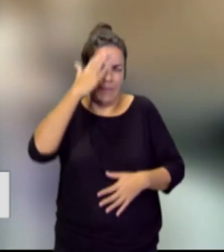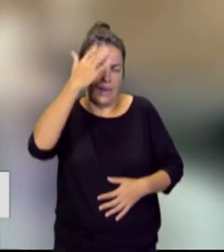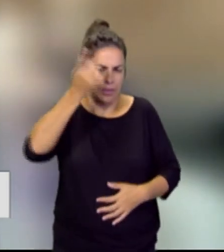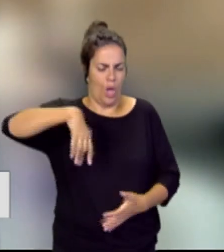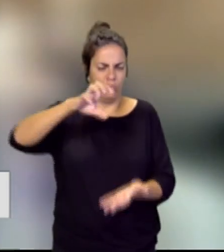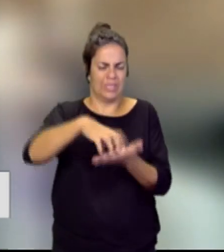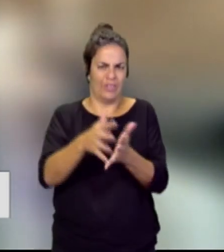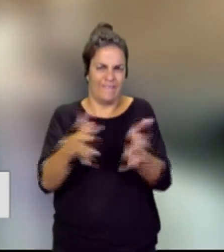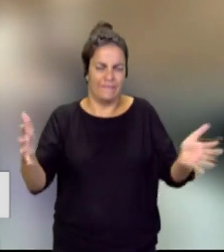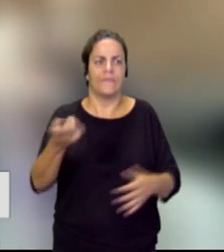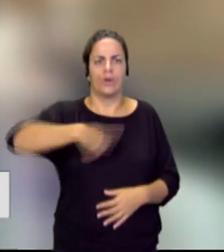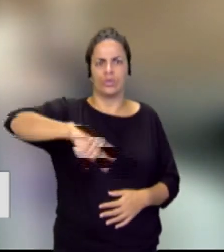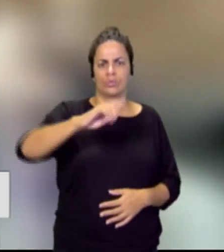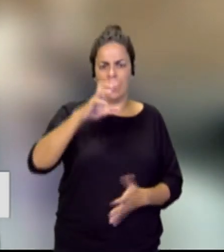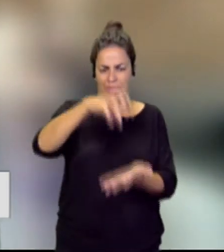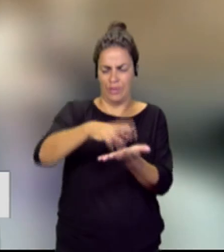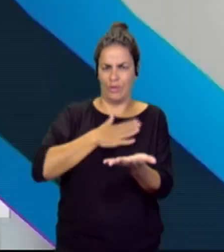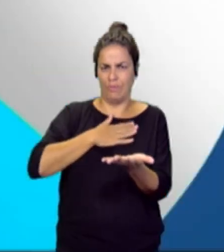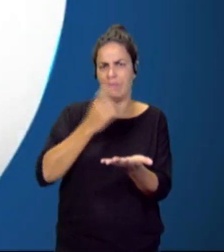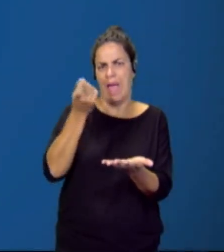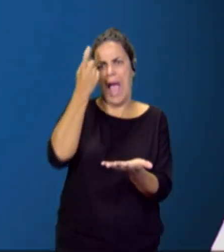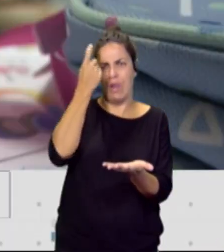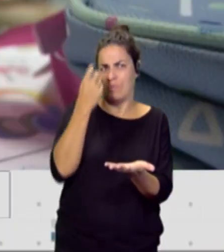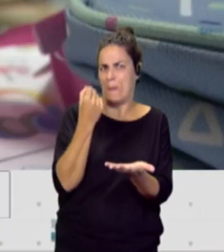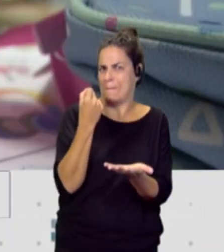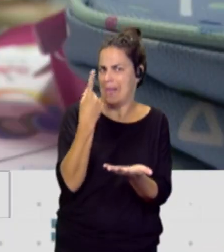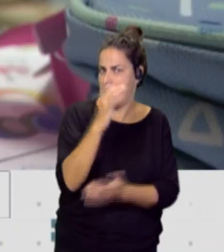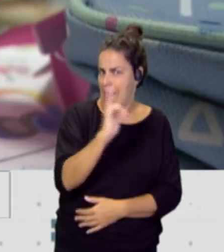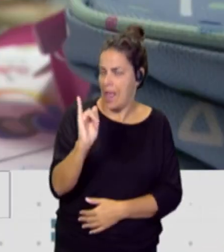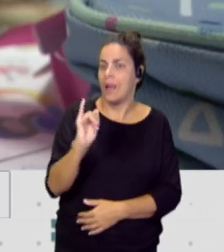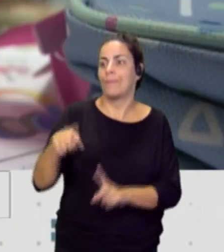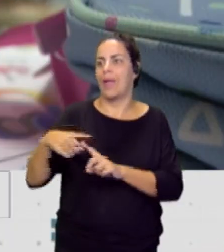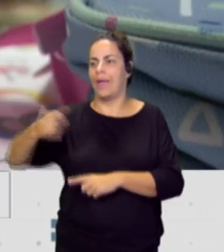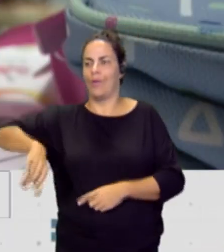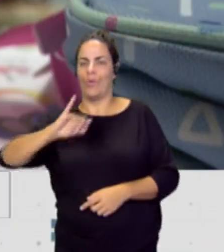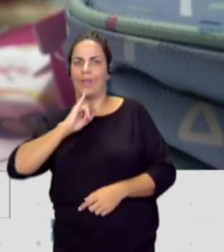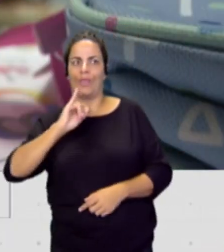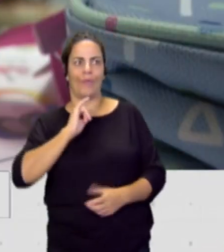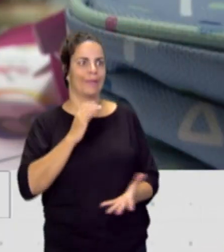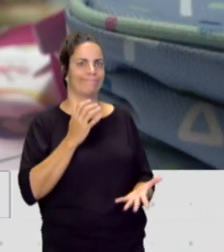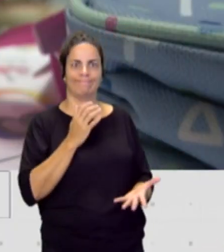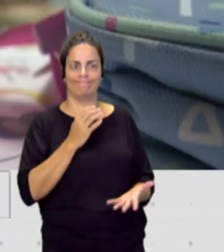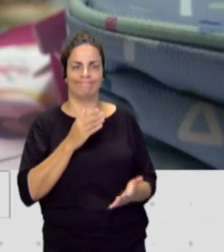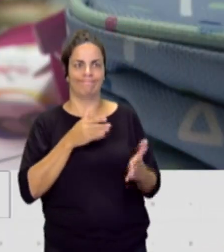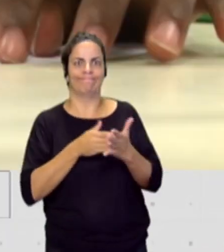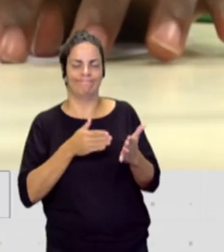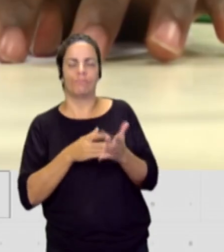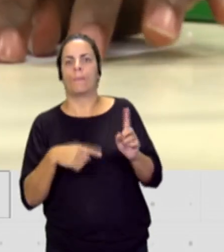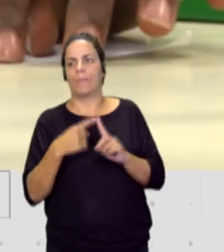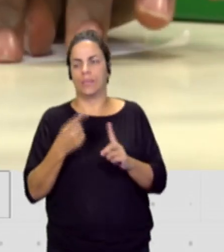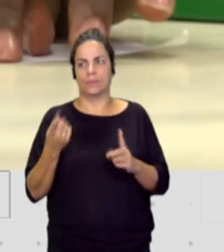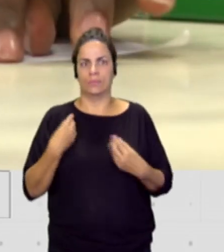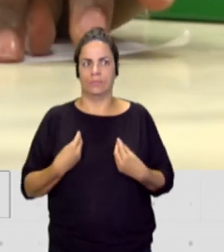mil alumnos y alumnas. Y ellos tenían además la barrera idiomática. Además del shock que